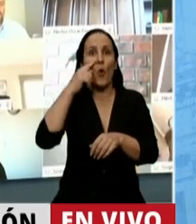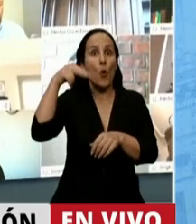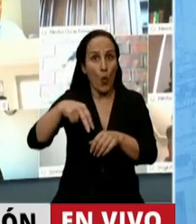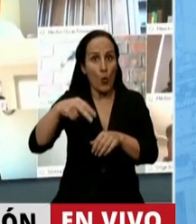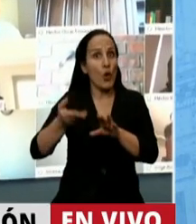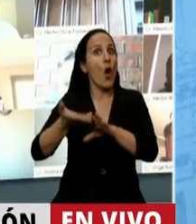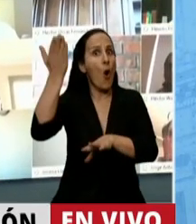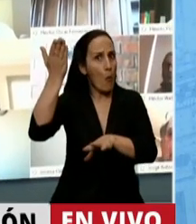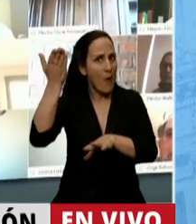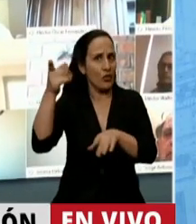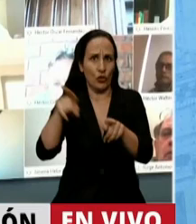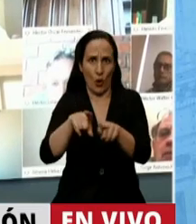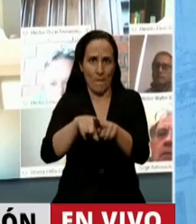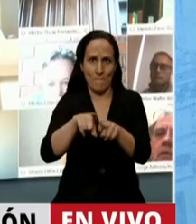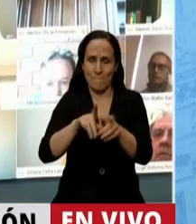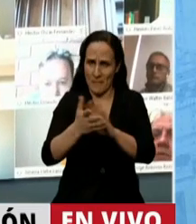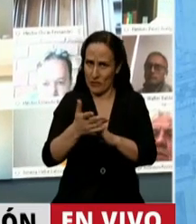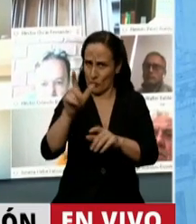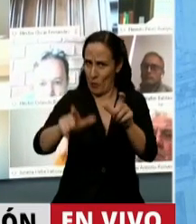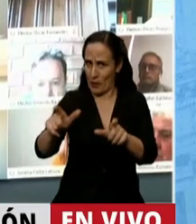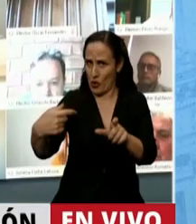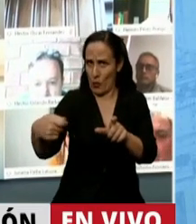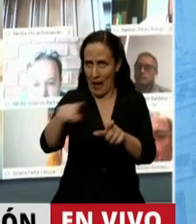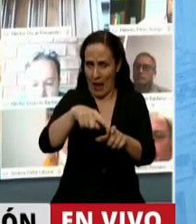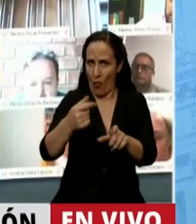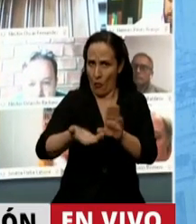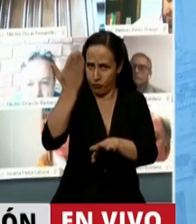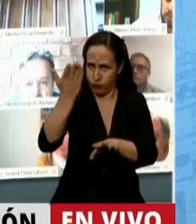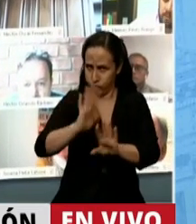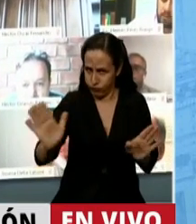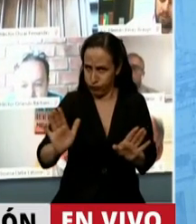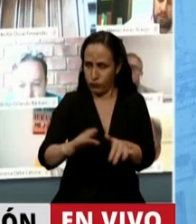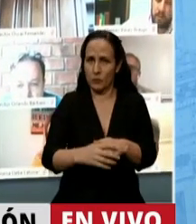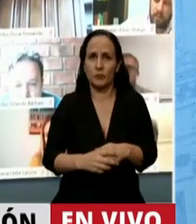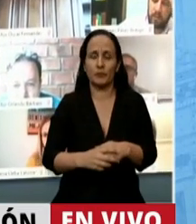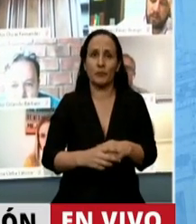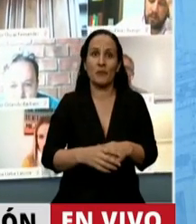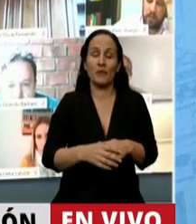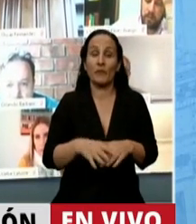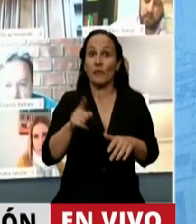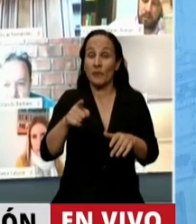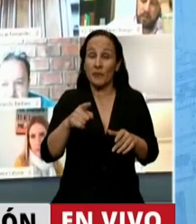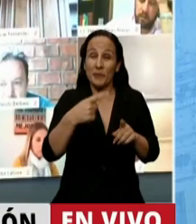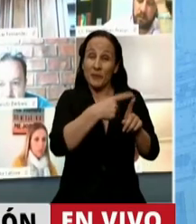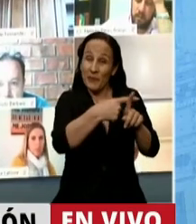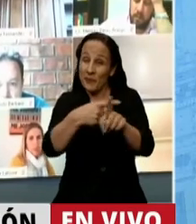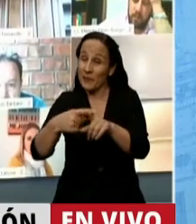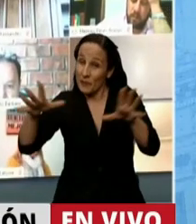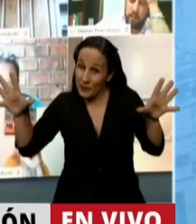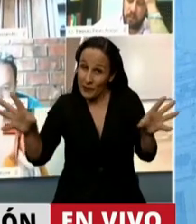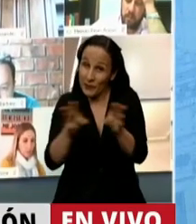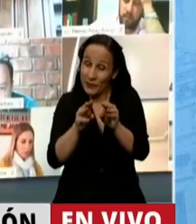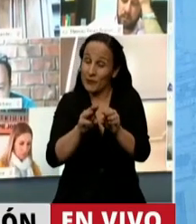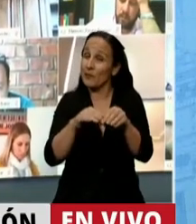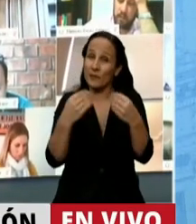correspondía a nuestros jubilados. Si uno suma todo esto, tiene